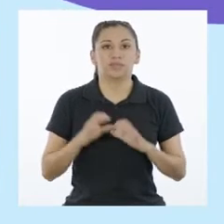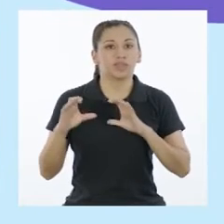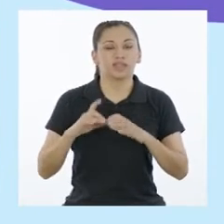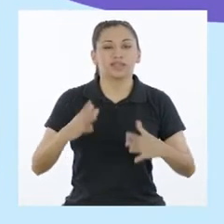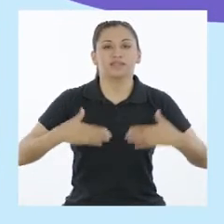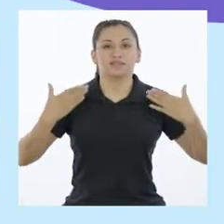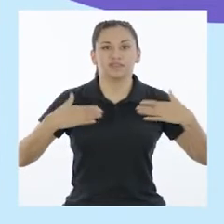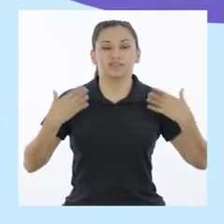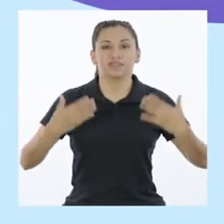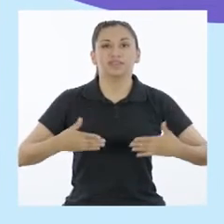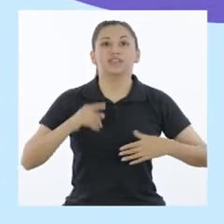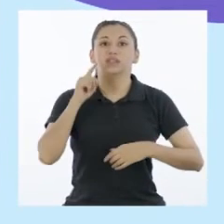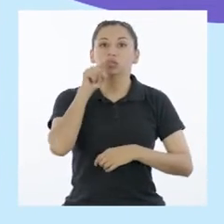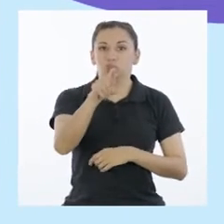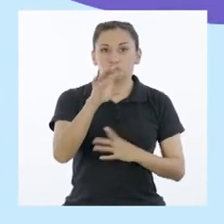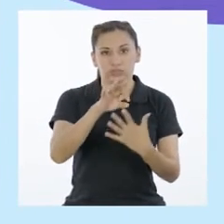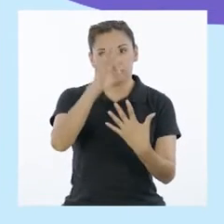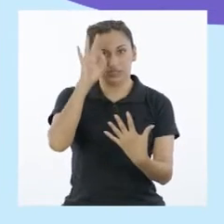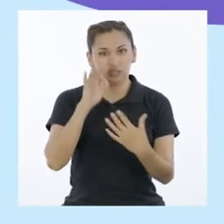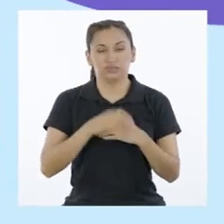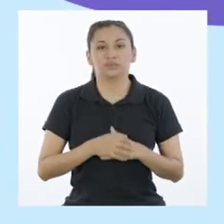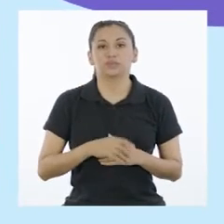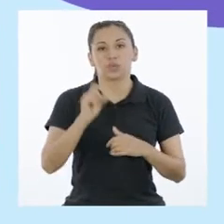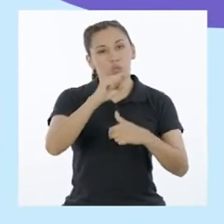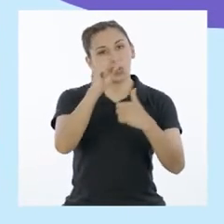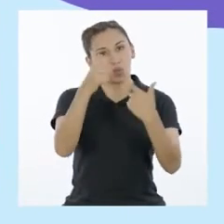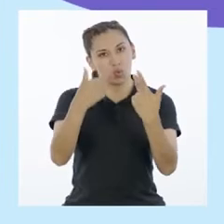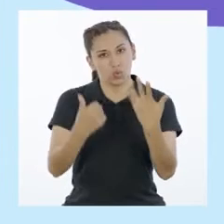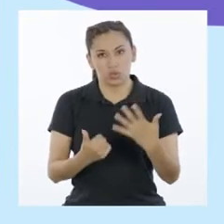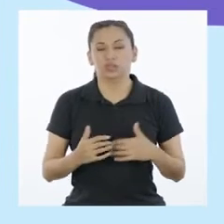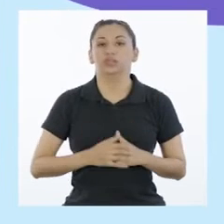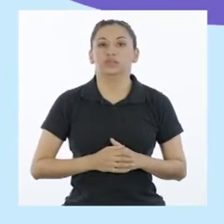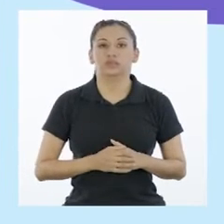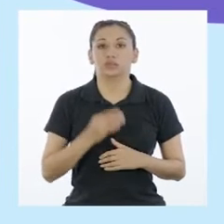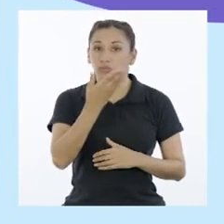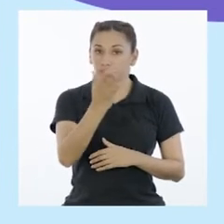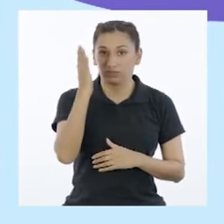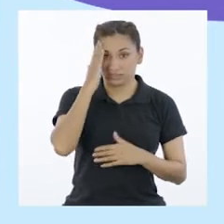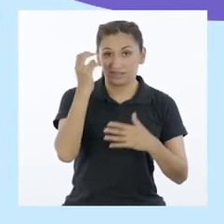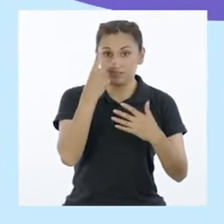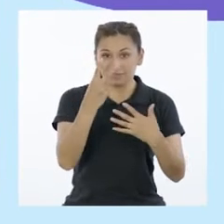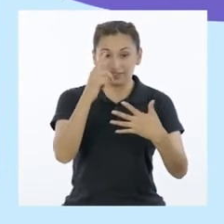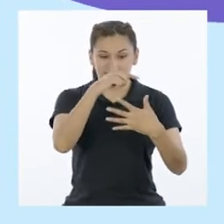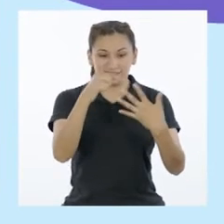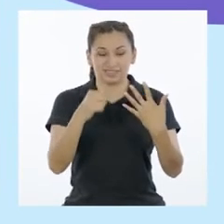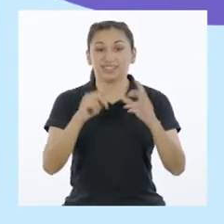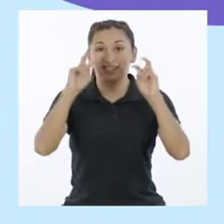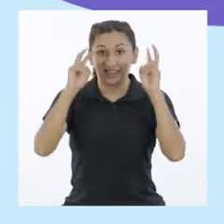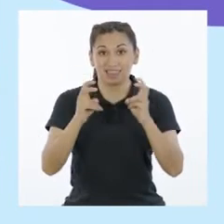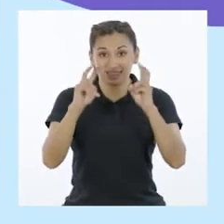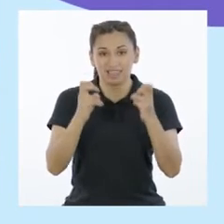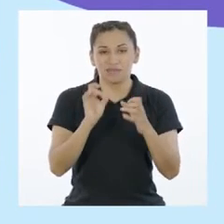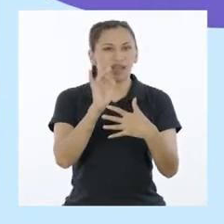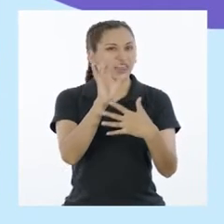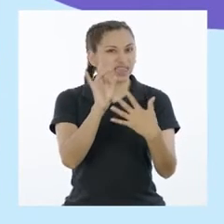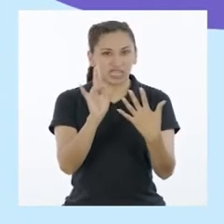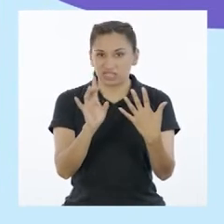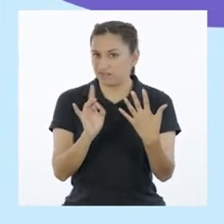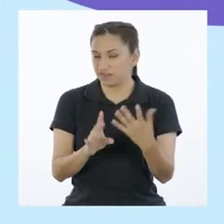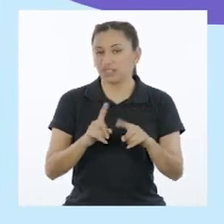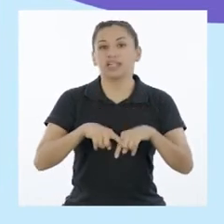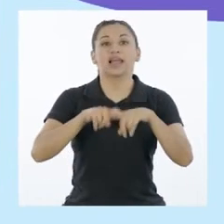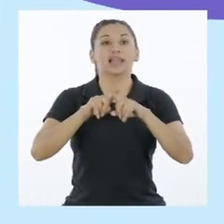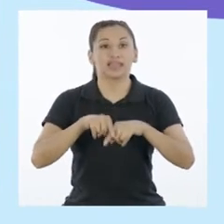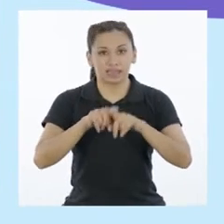la acción para vivir feliz eres tú, entre otras. Como pueden ver, las temáticas son